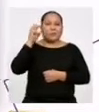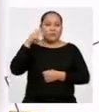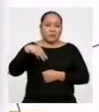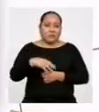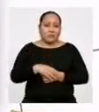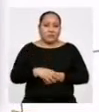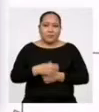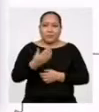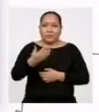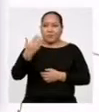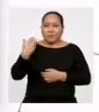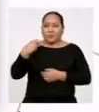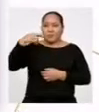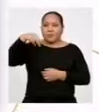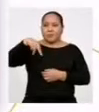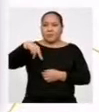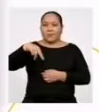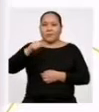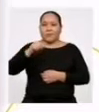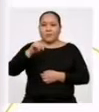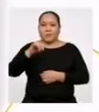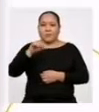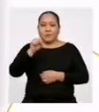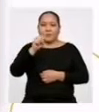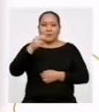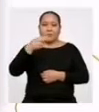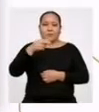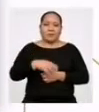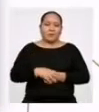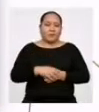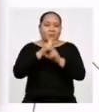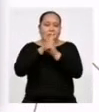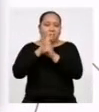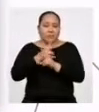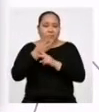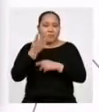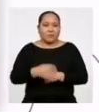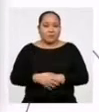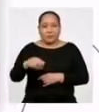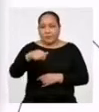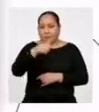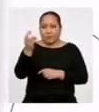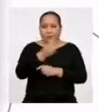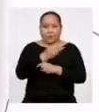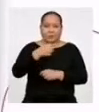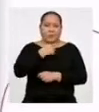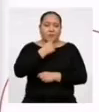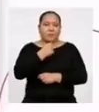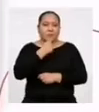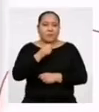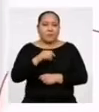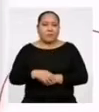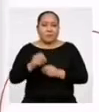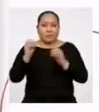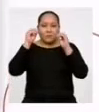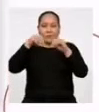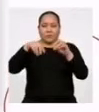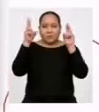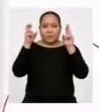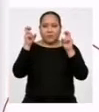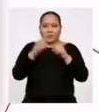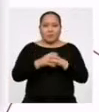estuvimos a Naysha cantando Te Cuidaba. El siguiente es un tema que a mí me encanta y se titula